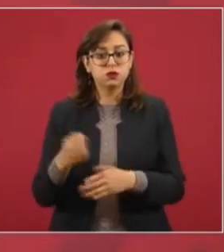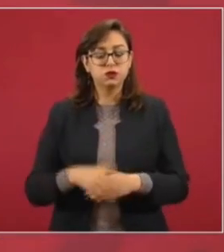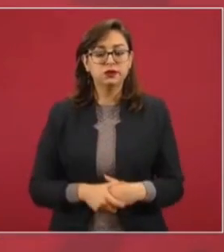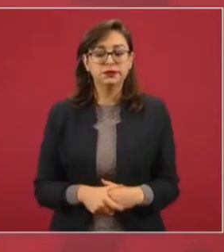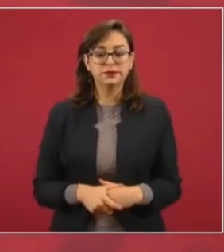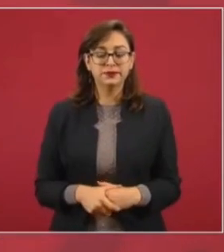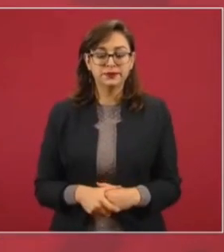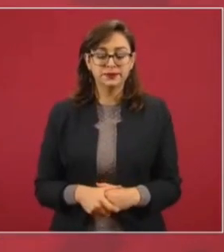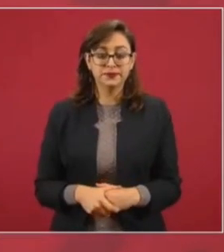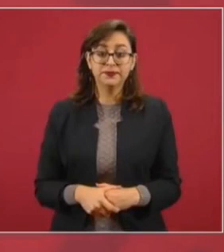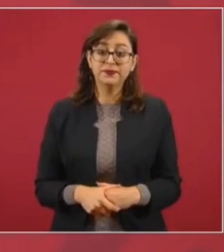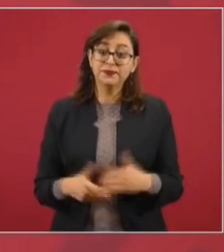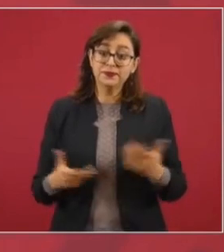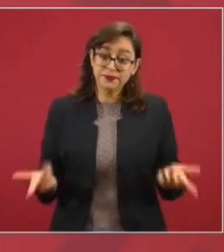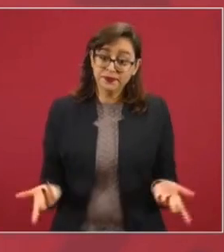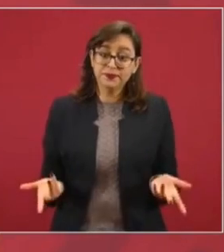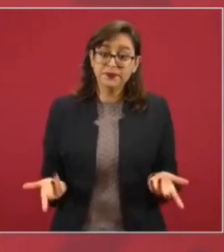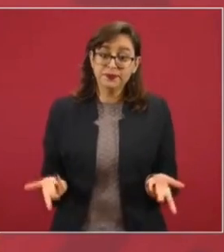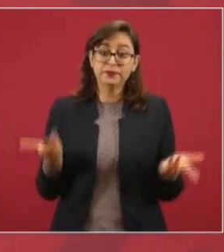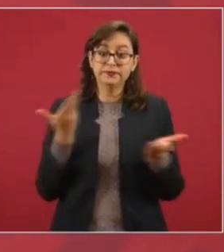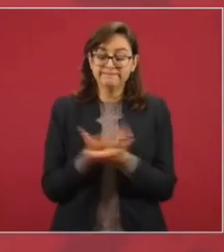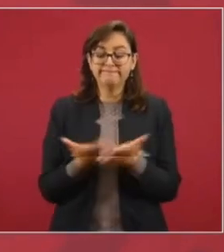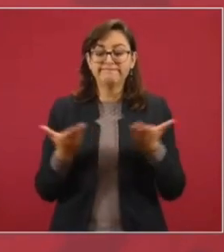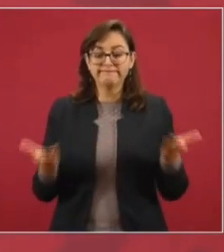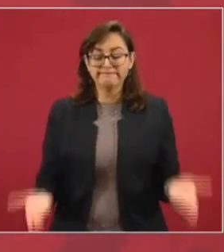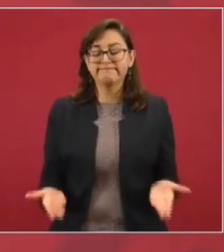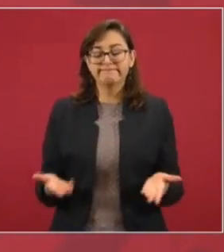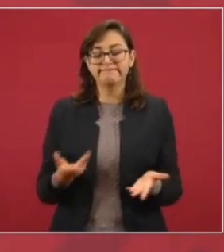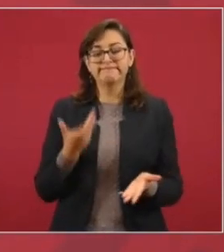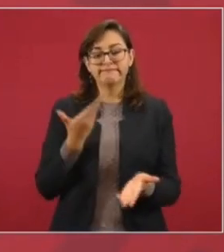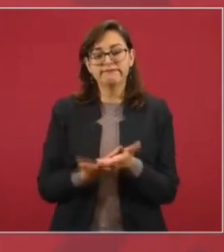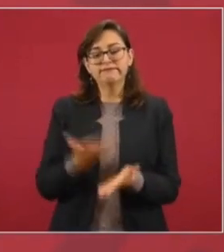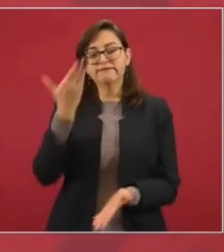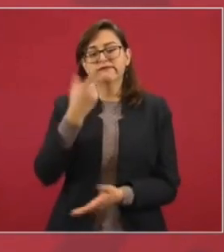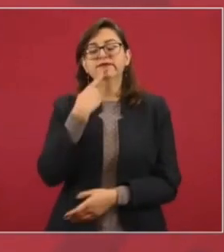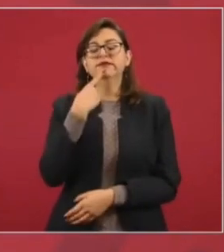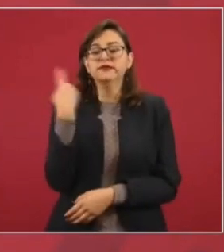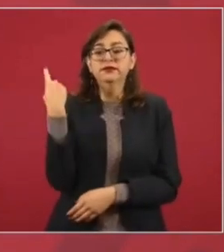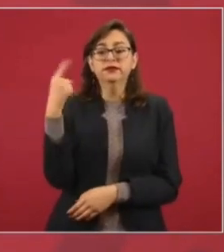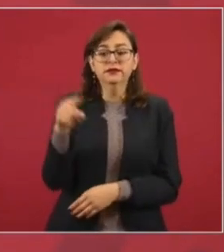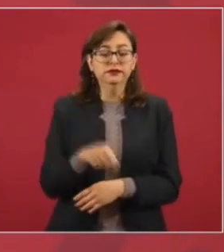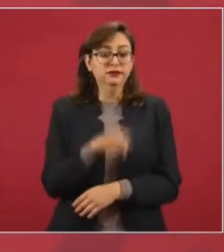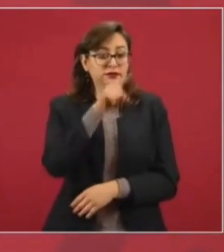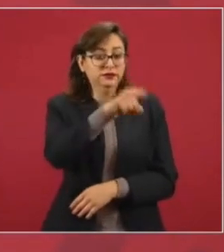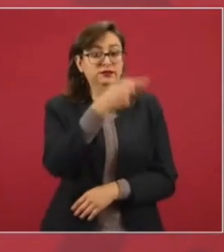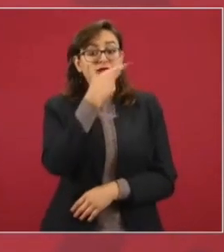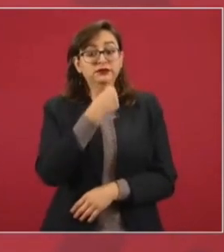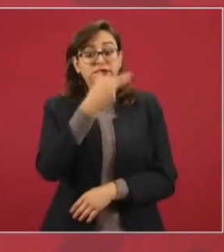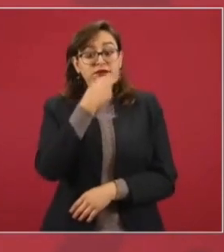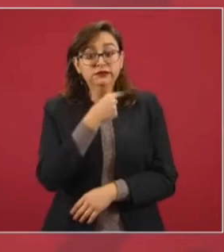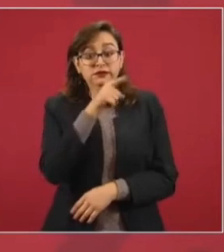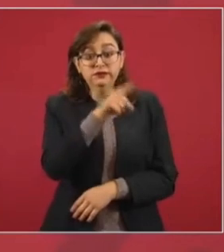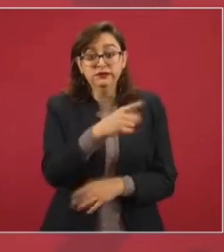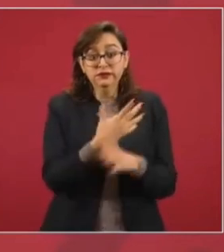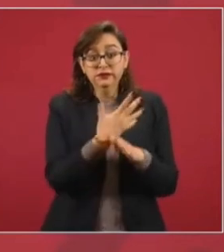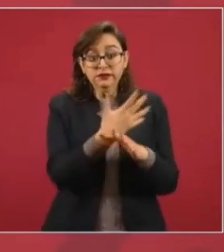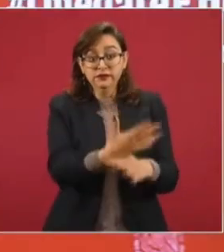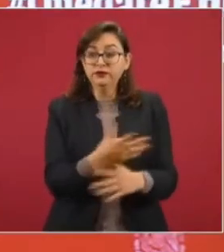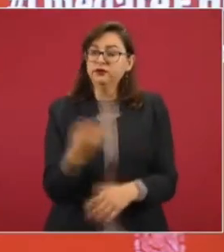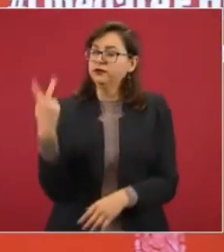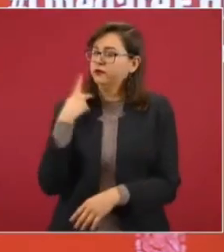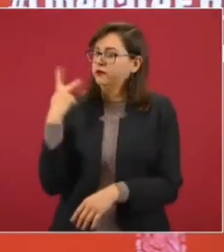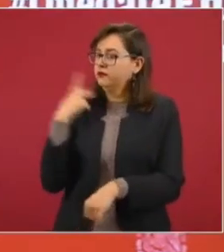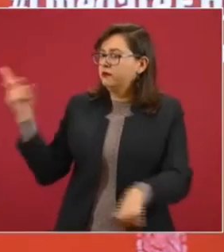ahora se está procediendo legalmente y el señor dice, pues es persecución política. No.